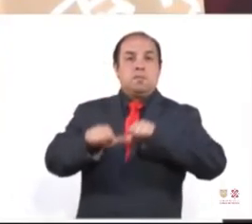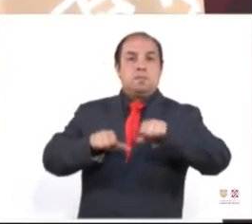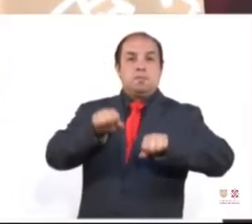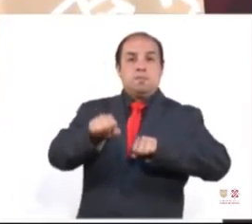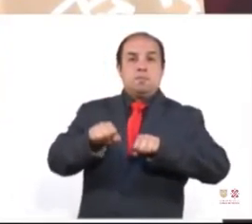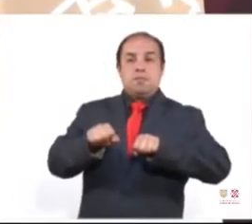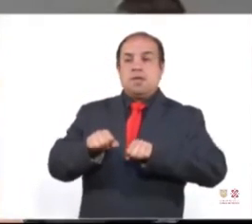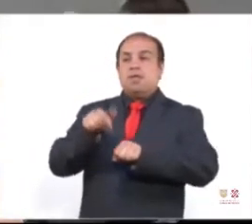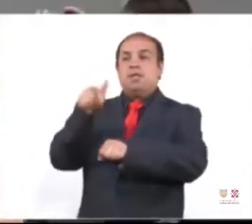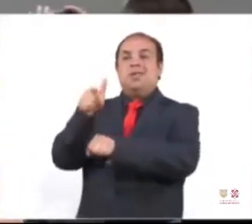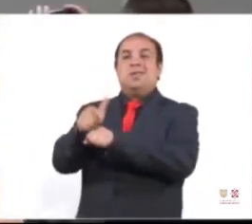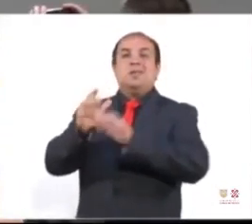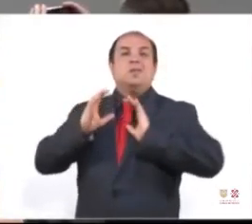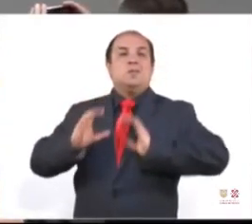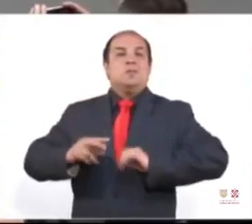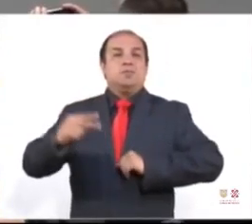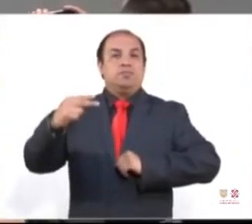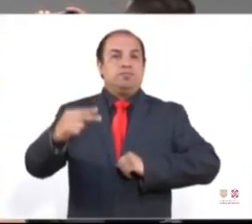ahí se identifica.